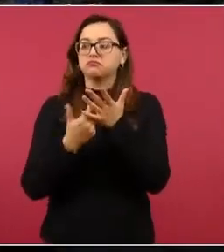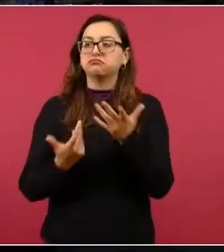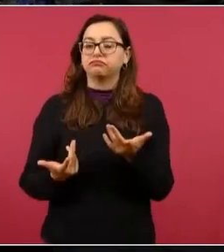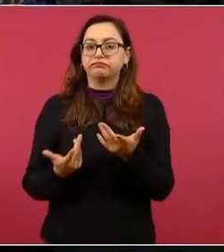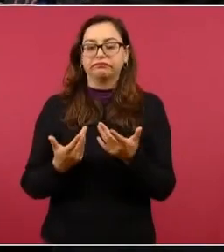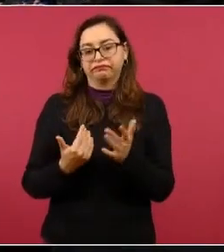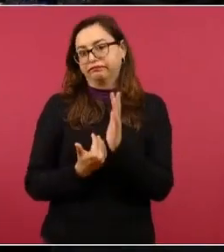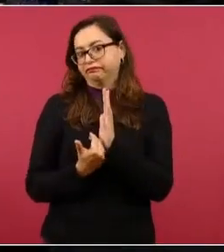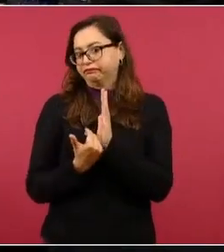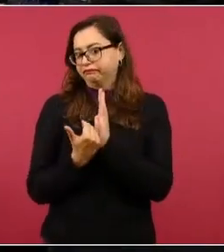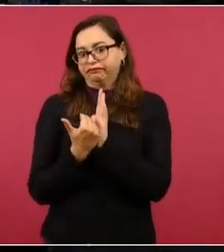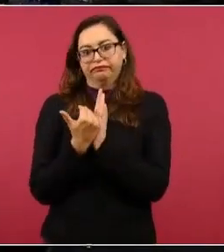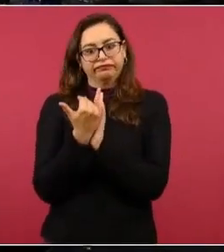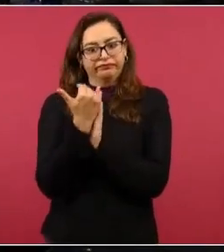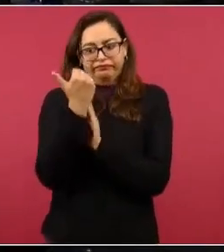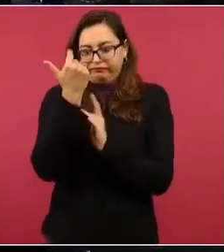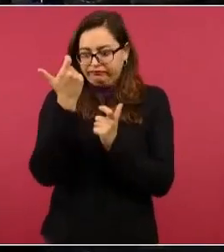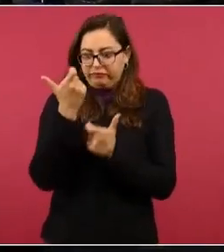por eso